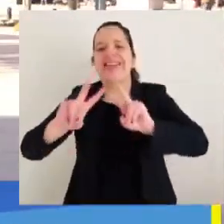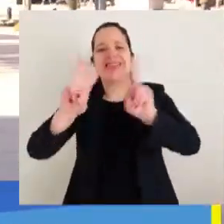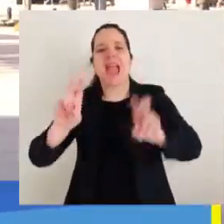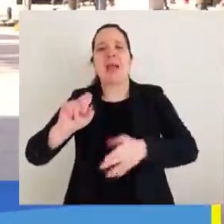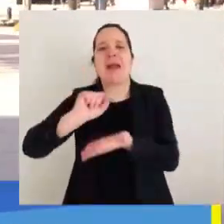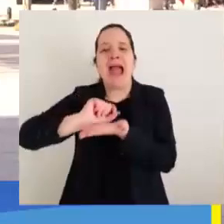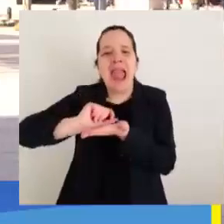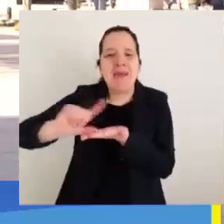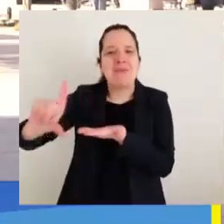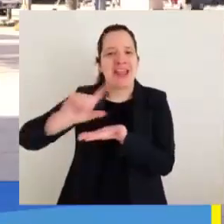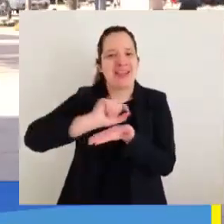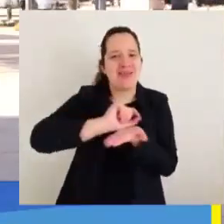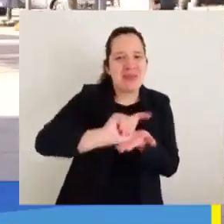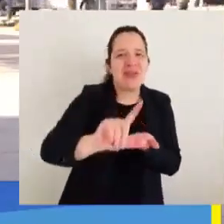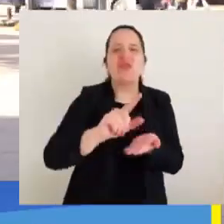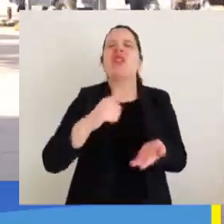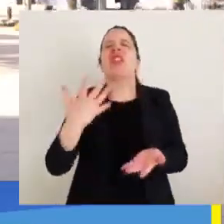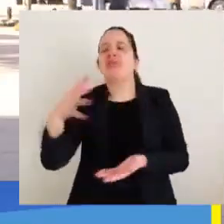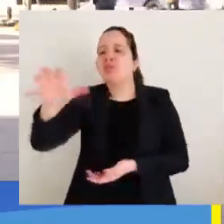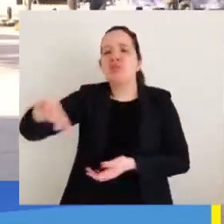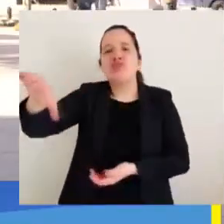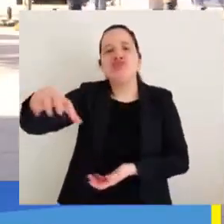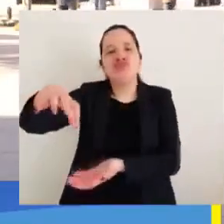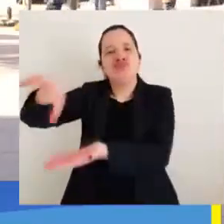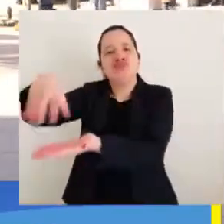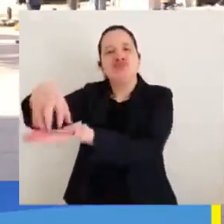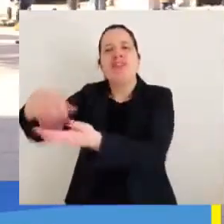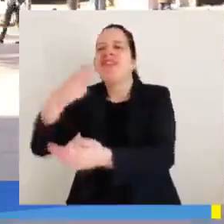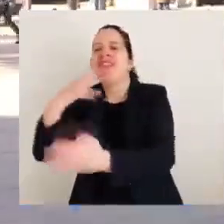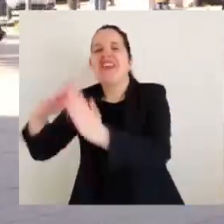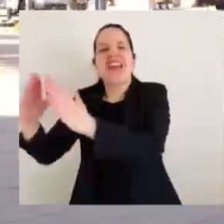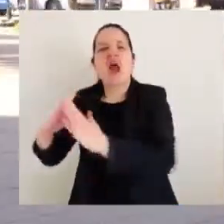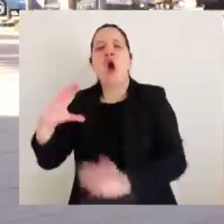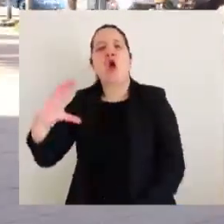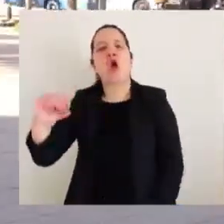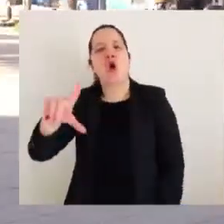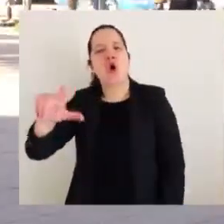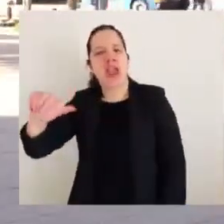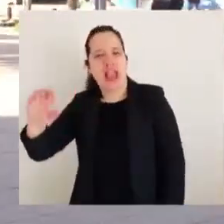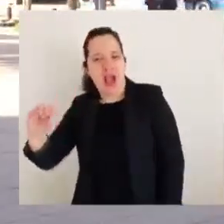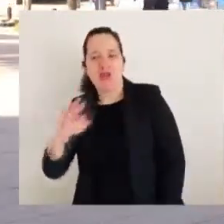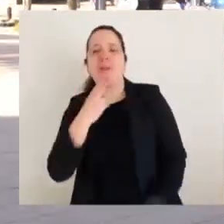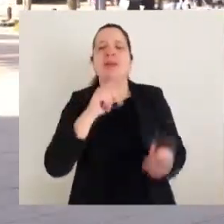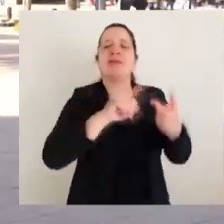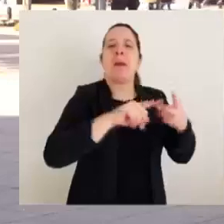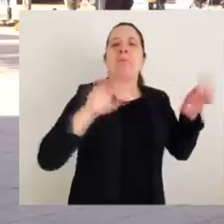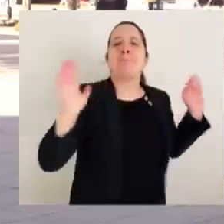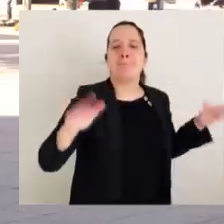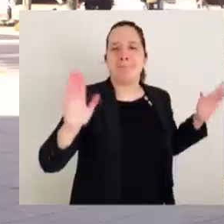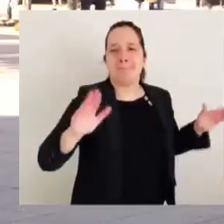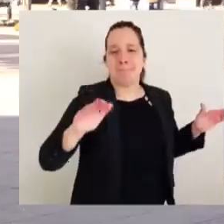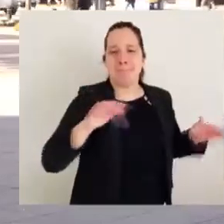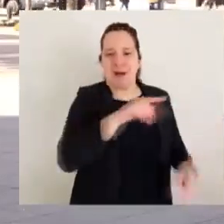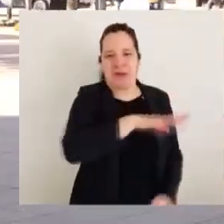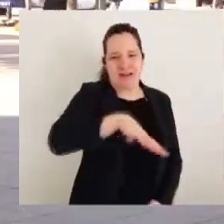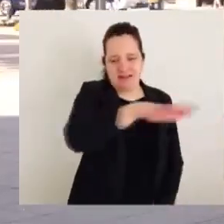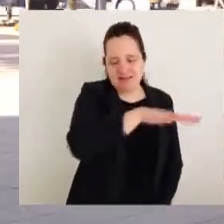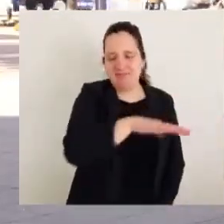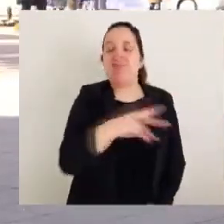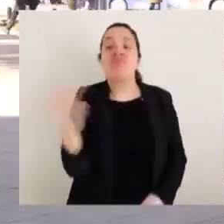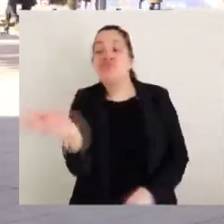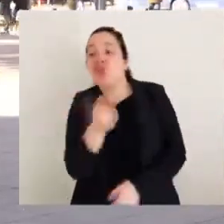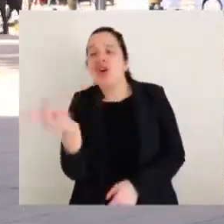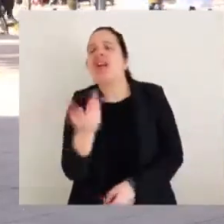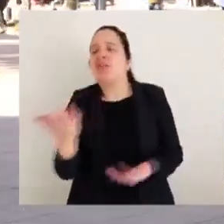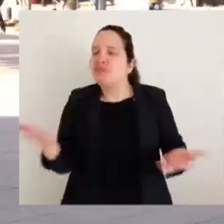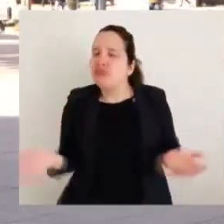y vecinos del sector de Collao y también de Palomares. Esto es parte de las iniciativas que impulsa la Municipalidad de Concepción para apoyar el desarrollo